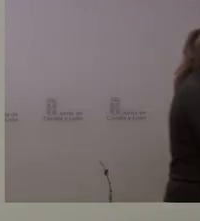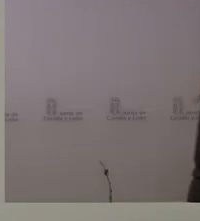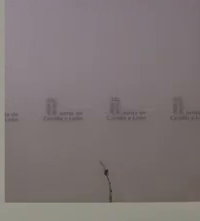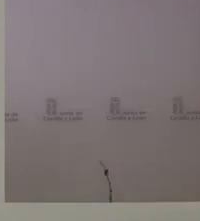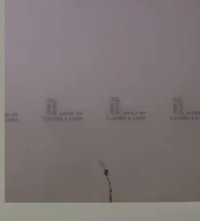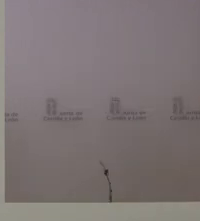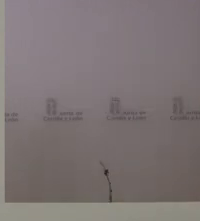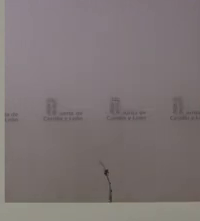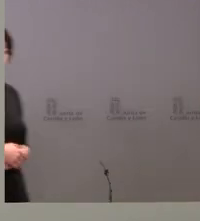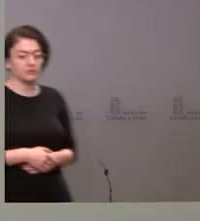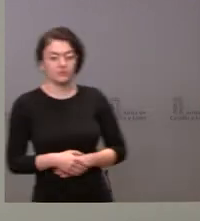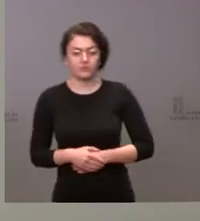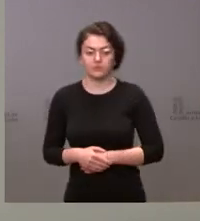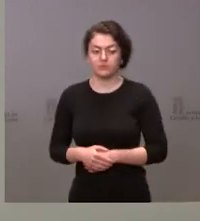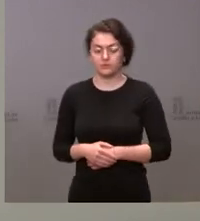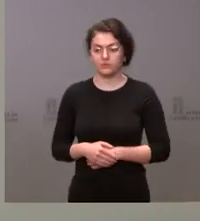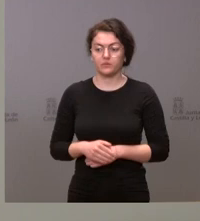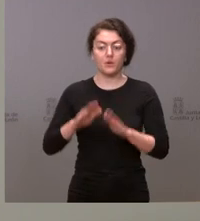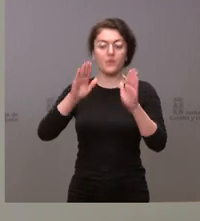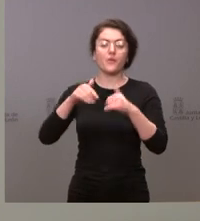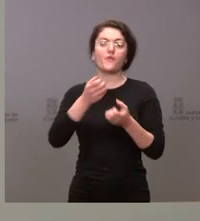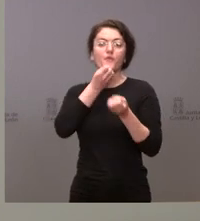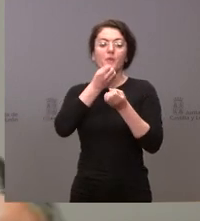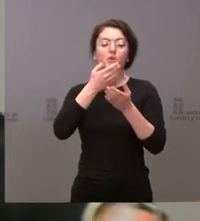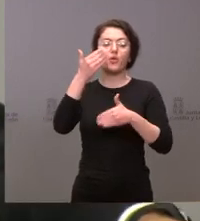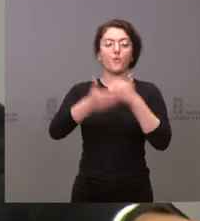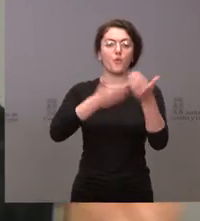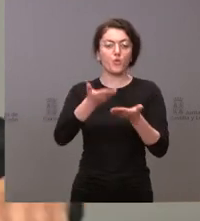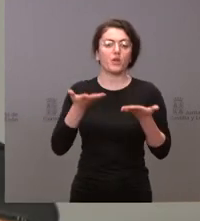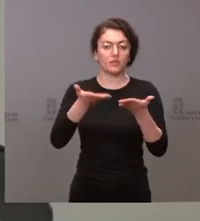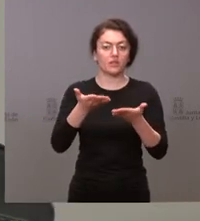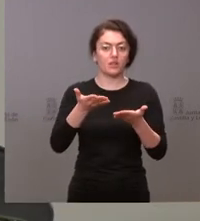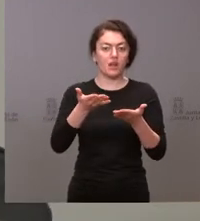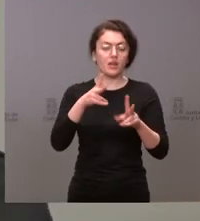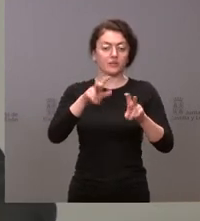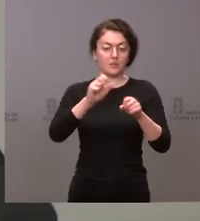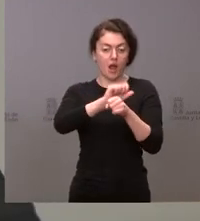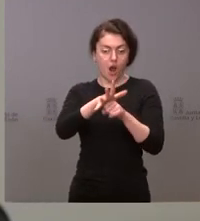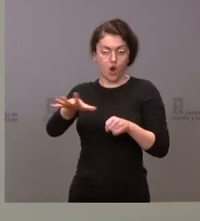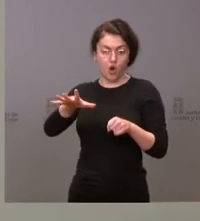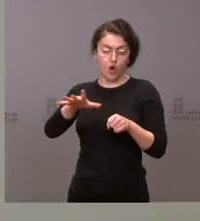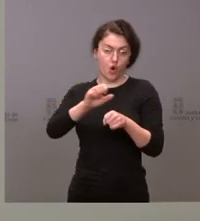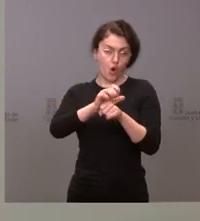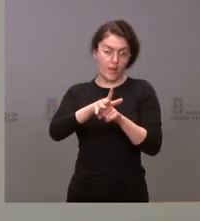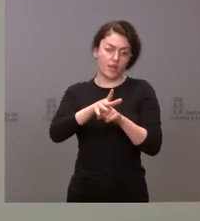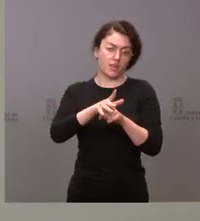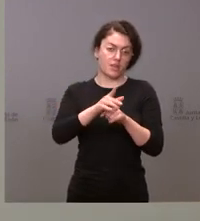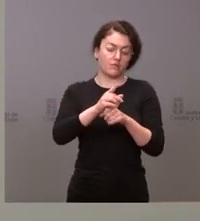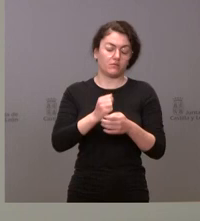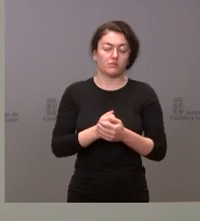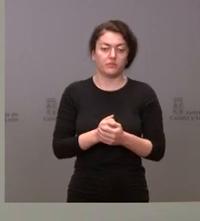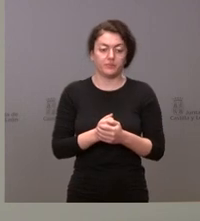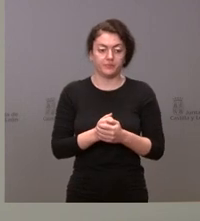información sobre la evolución asistencial y epidemiológica de la pandemia del COVID-19. Estamos